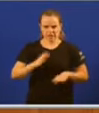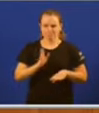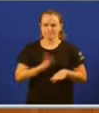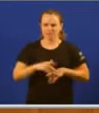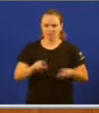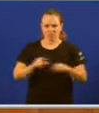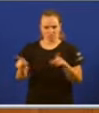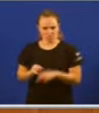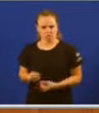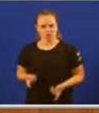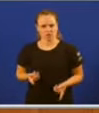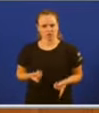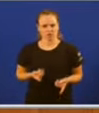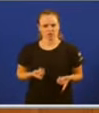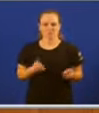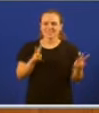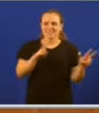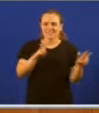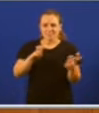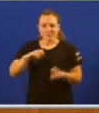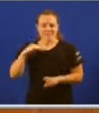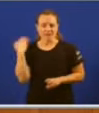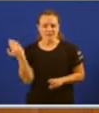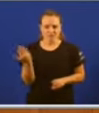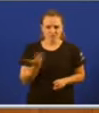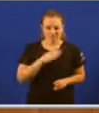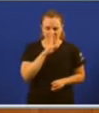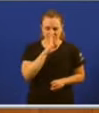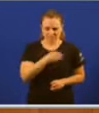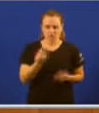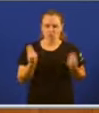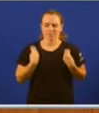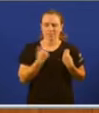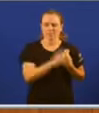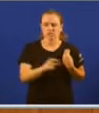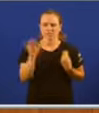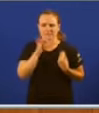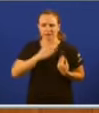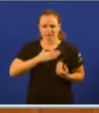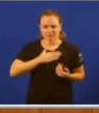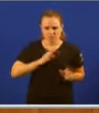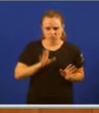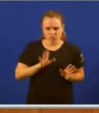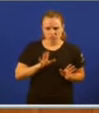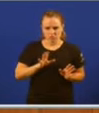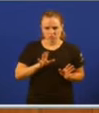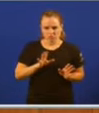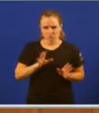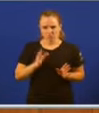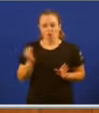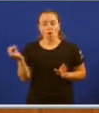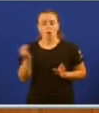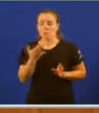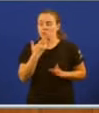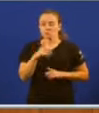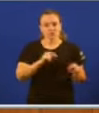decidir sobre aqueles asuntos que nos afectan, que inciden na vida dos galegos e das galegas ou realmente non imos ser